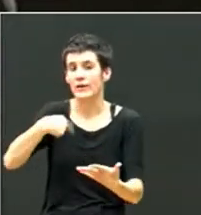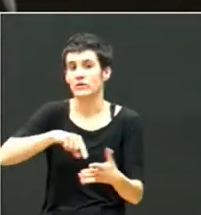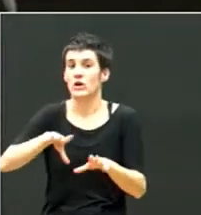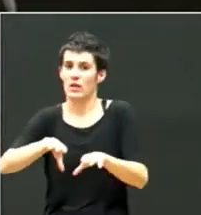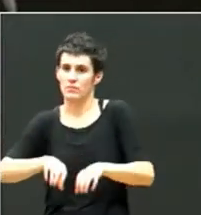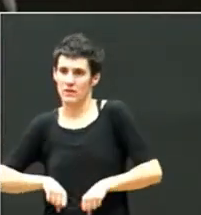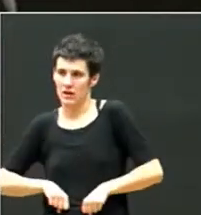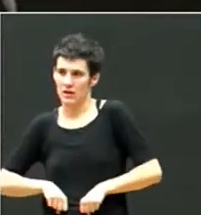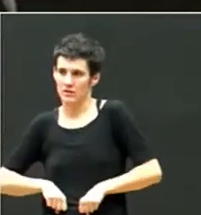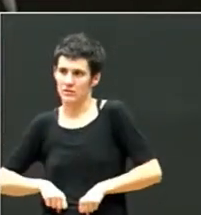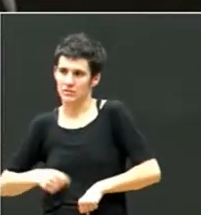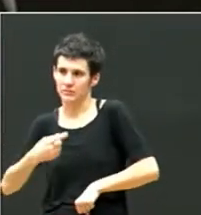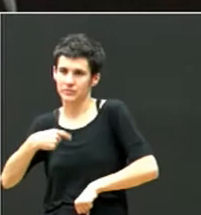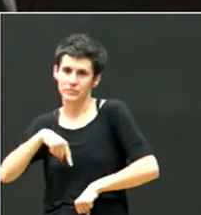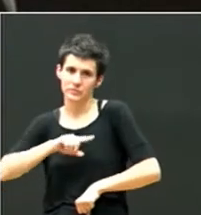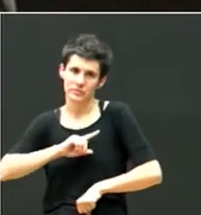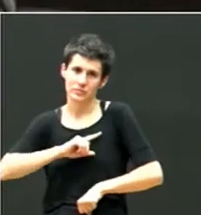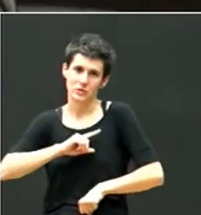Itai y mamá.